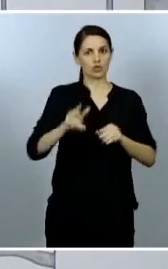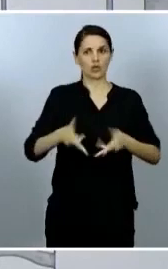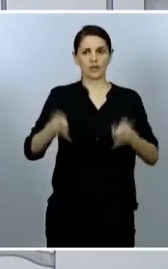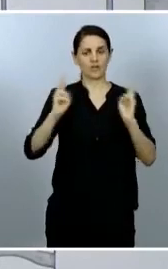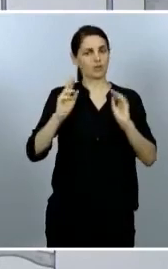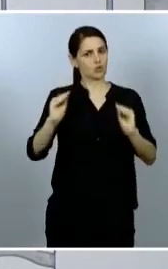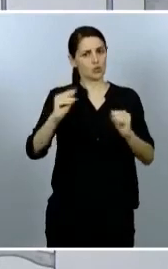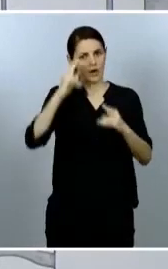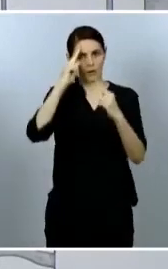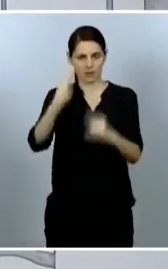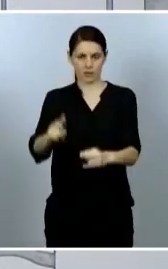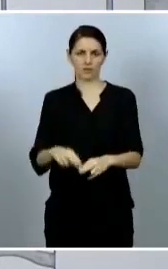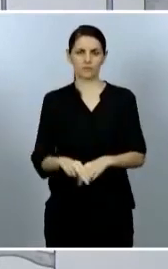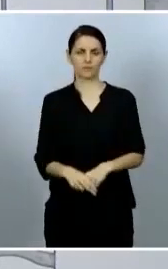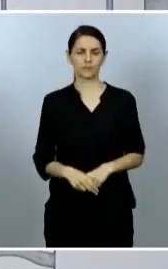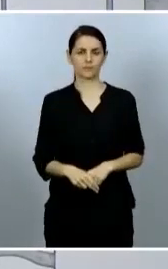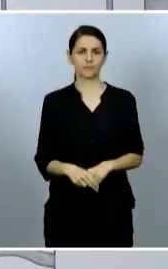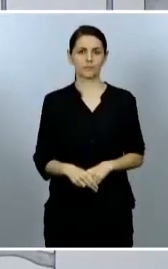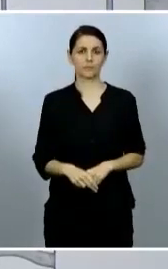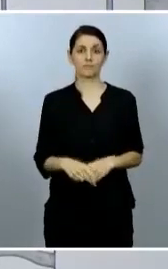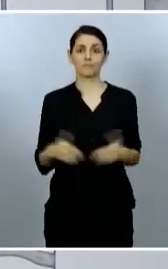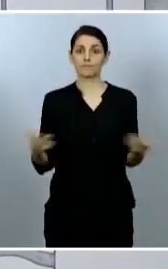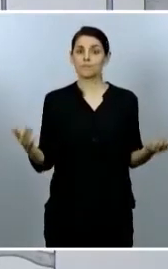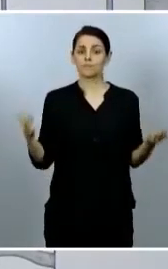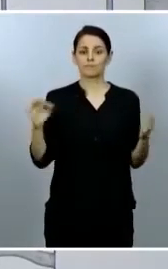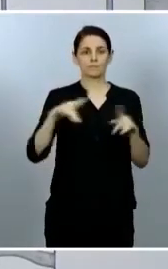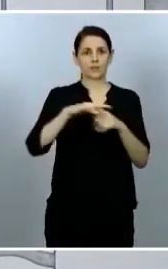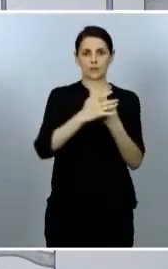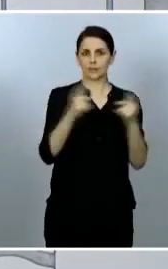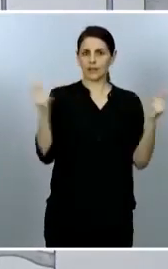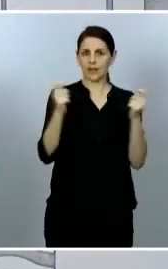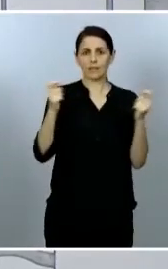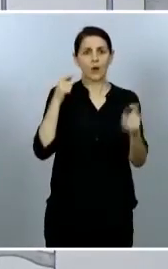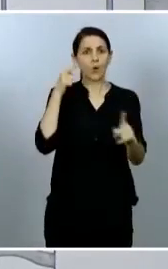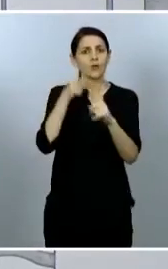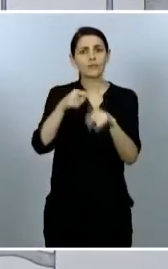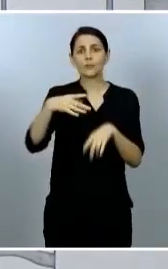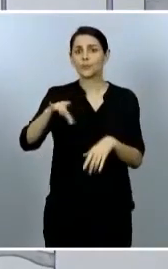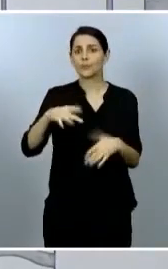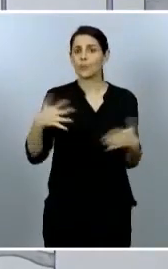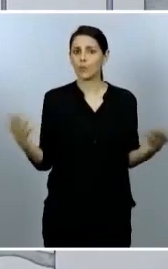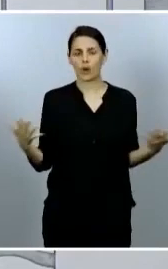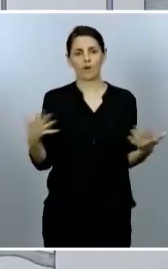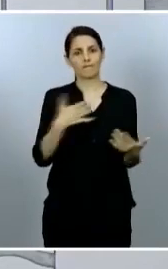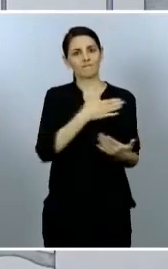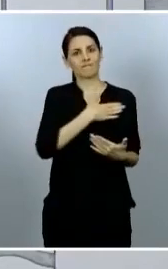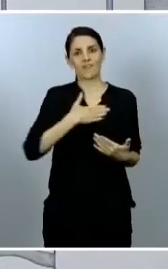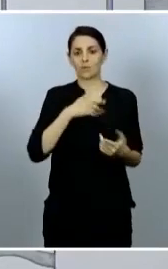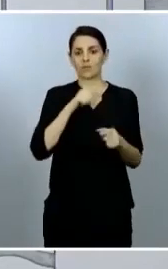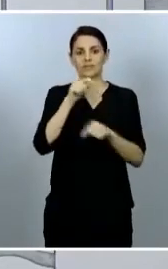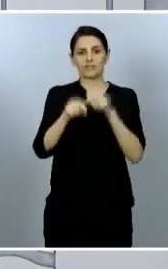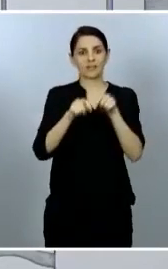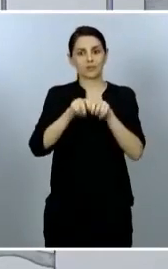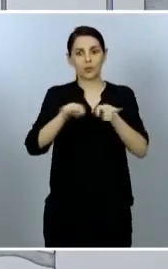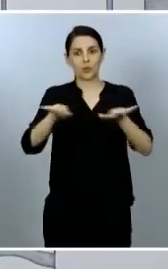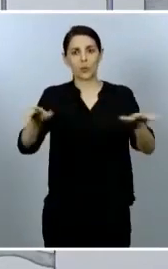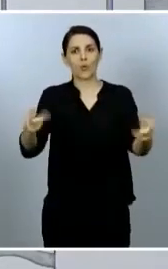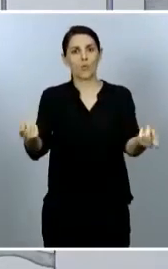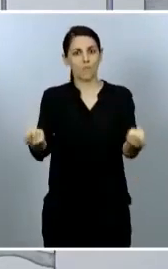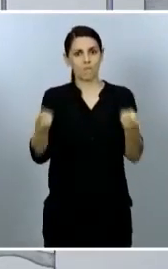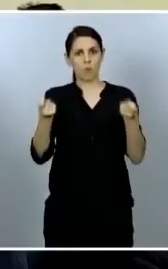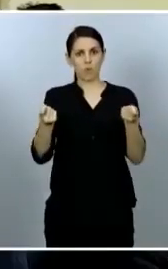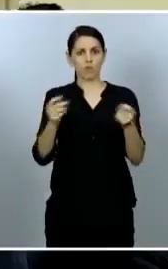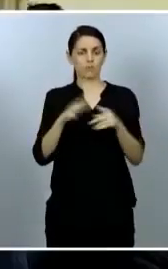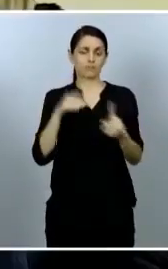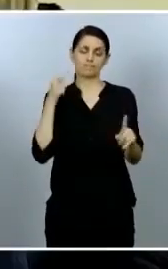tenido durante todo este periodo este estado de alarma ha sido ayudar a frenar la transmisión y, por tanto, salvar vidas de